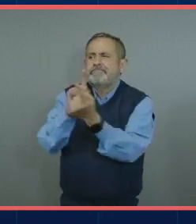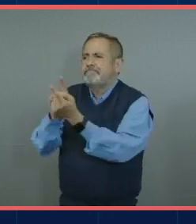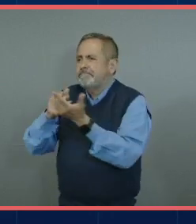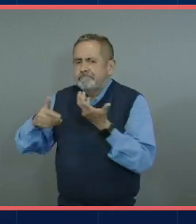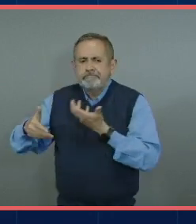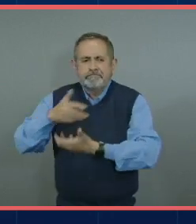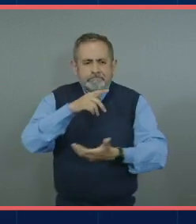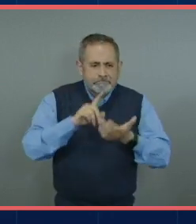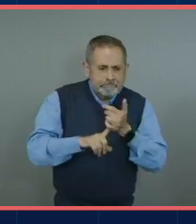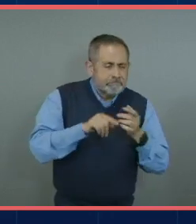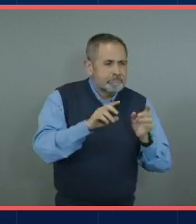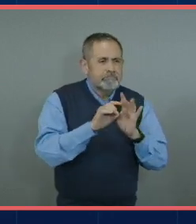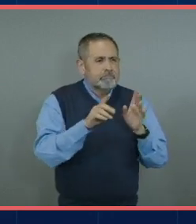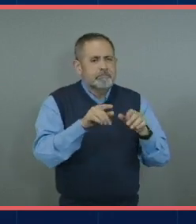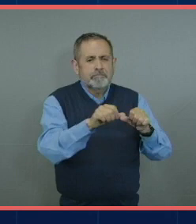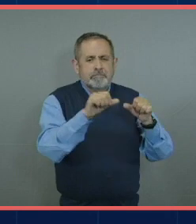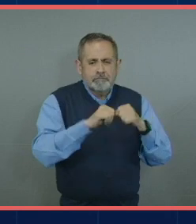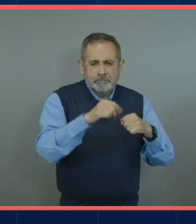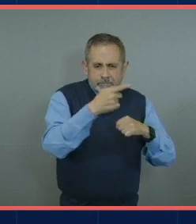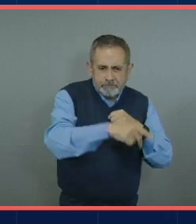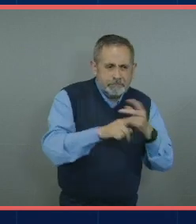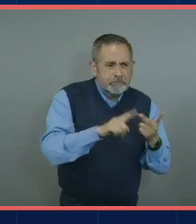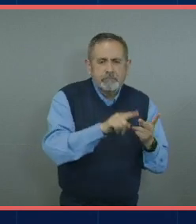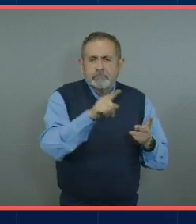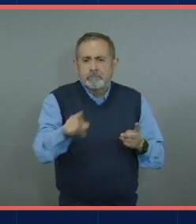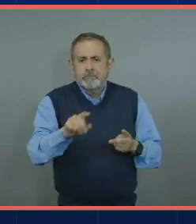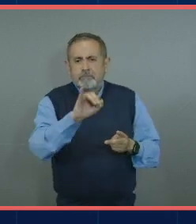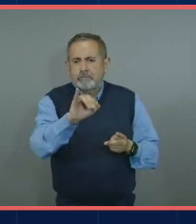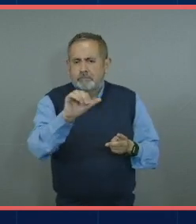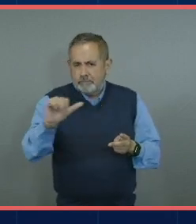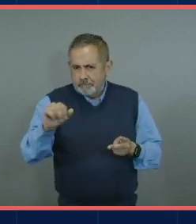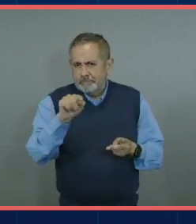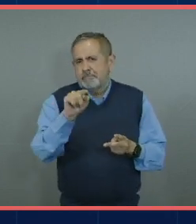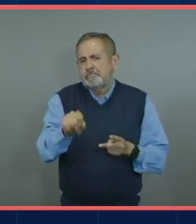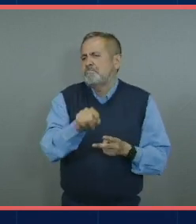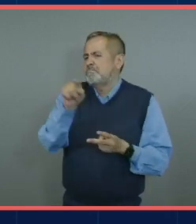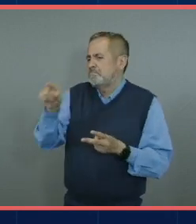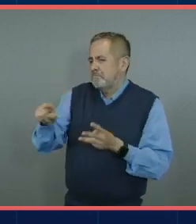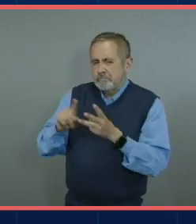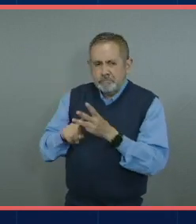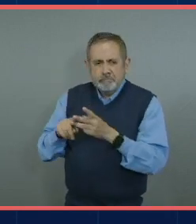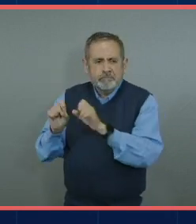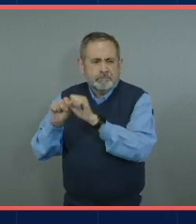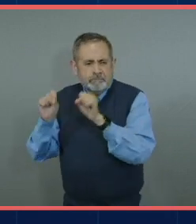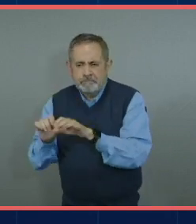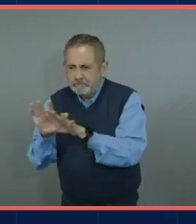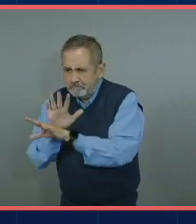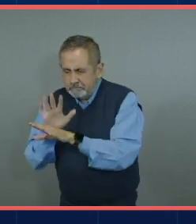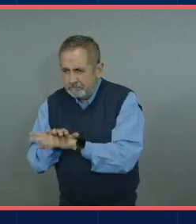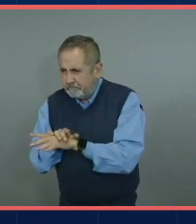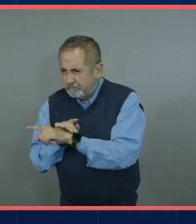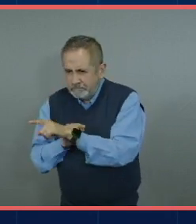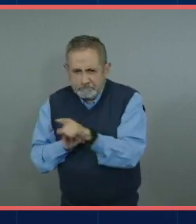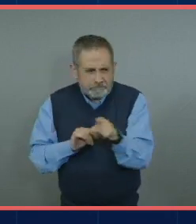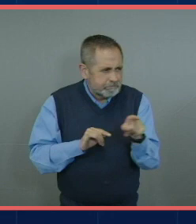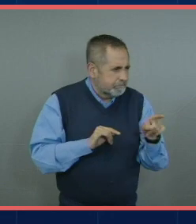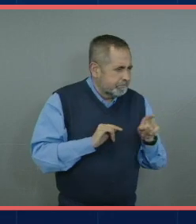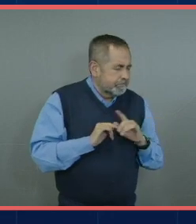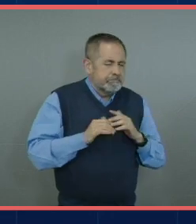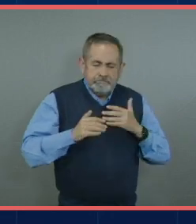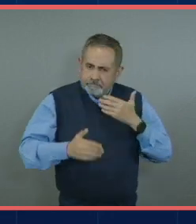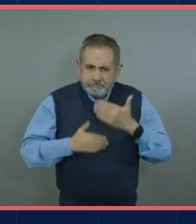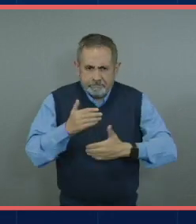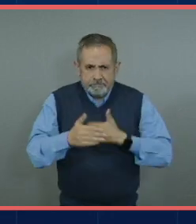riesgos ahorita estamos sometidos con inteligencia artificial por ejemplo o cambios en sistemas y además mi